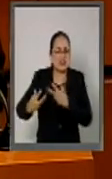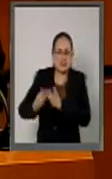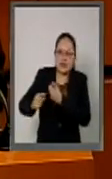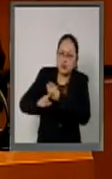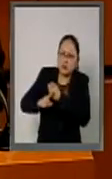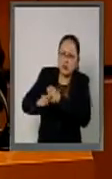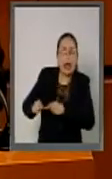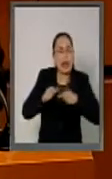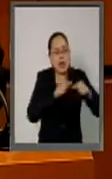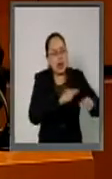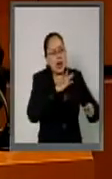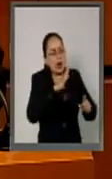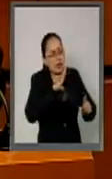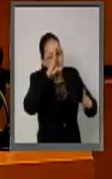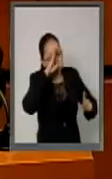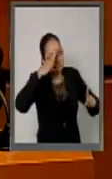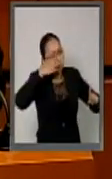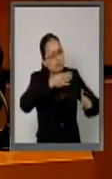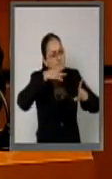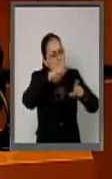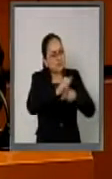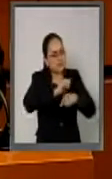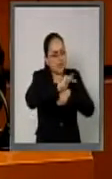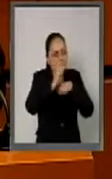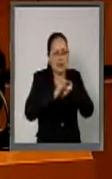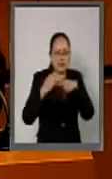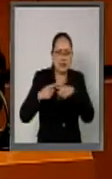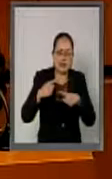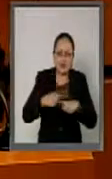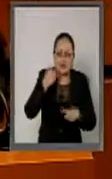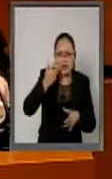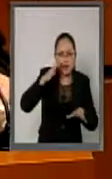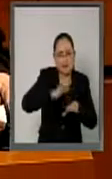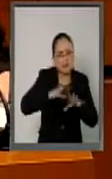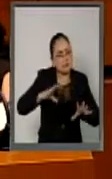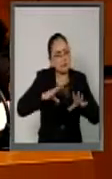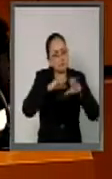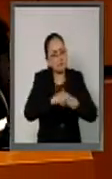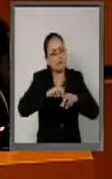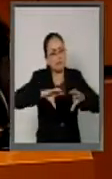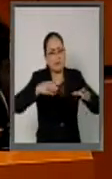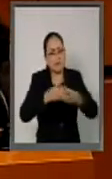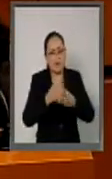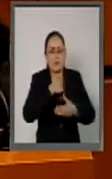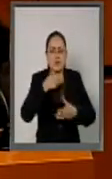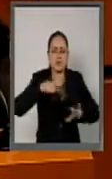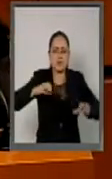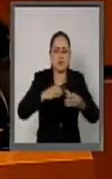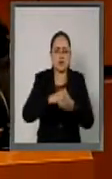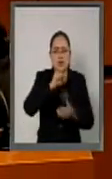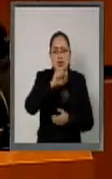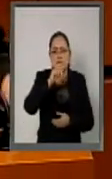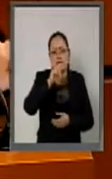a los objetivos que se han planteado los países integrantes de la alianza del Pacífico.